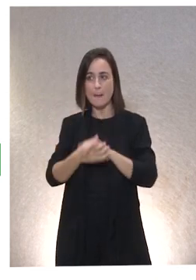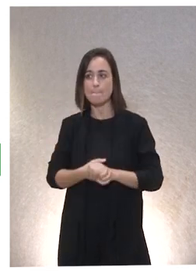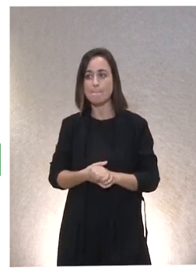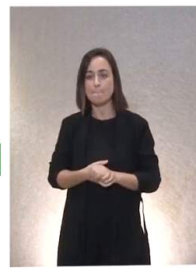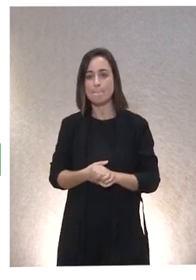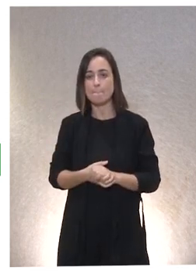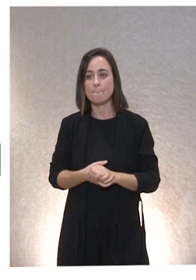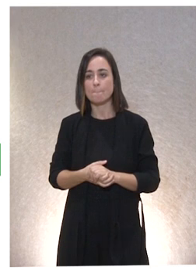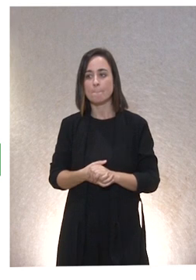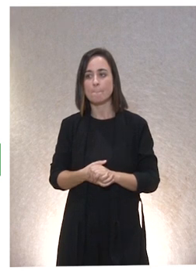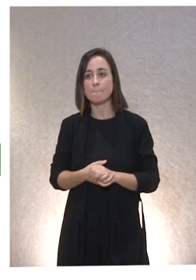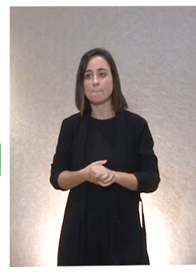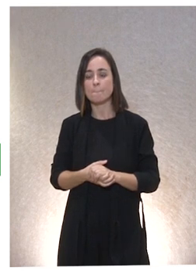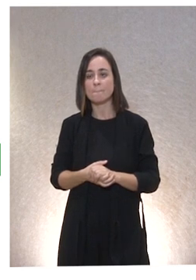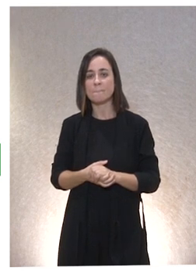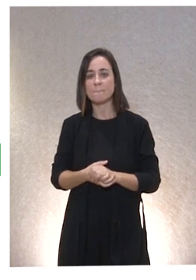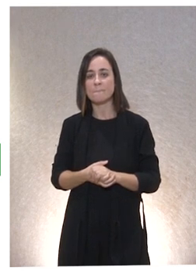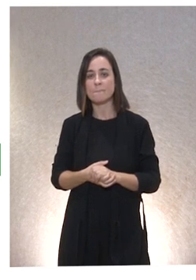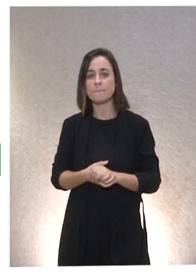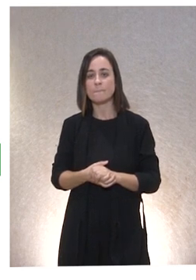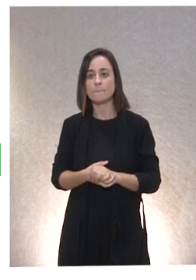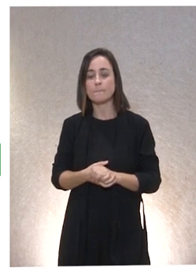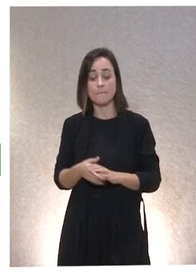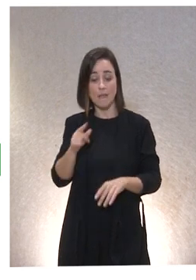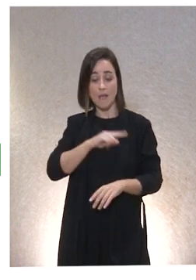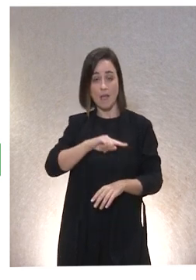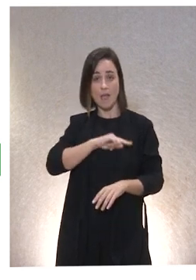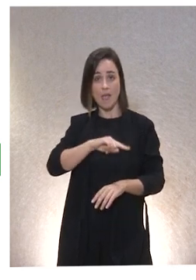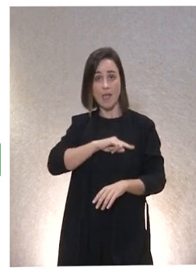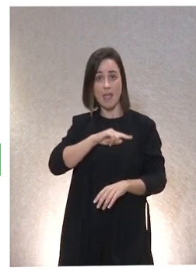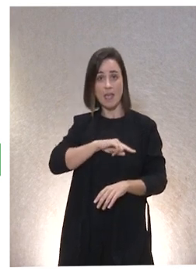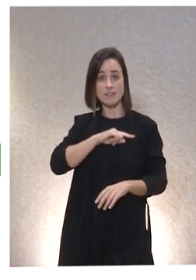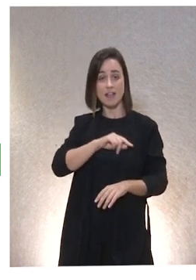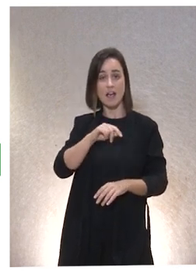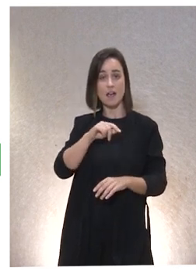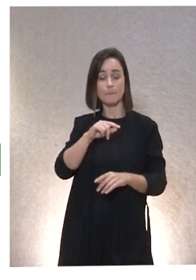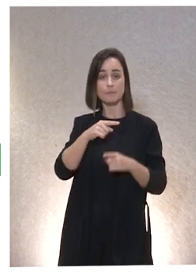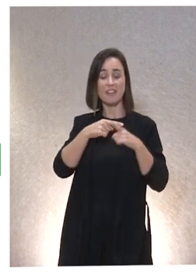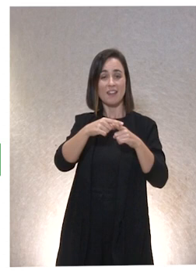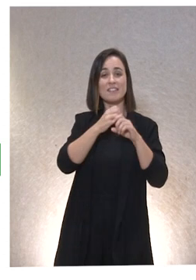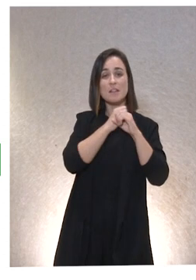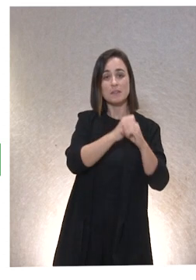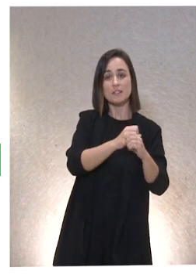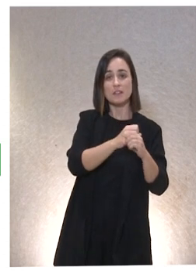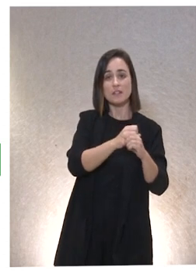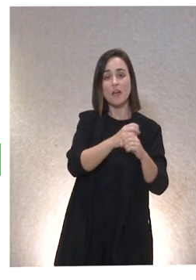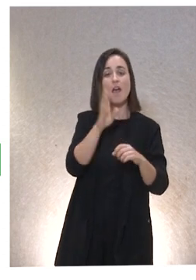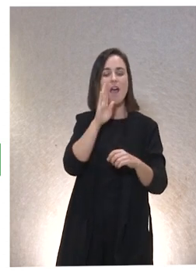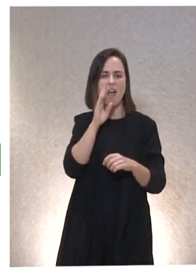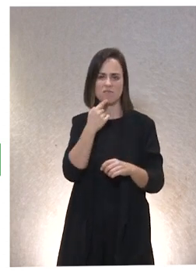expresa privilegiadamente la ética de la interdependencia es el de los cuidados en su expresión como ética de los cuidados, lo acabo de decir.